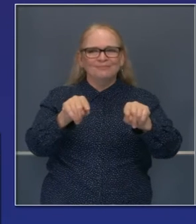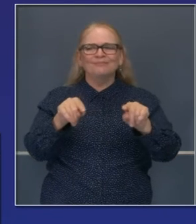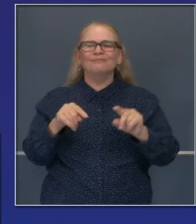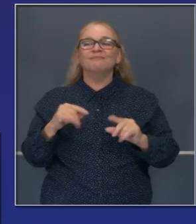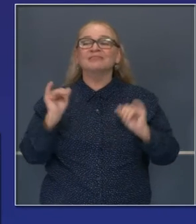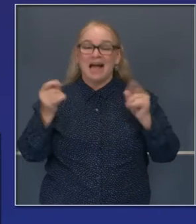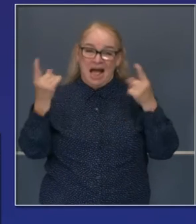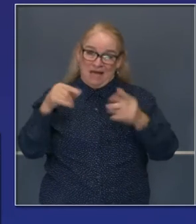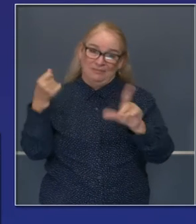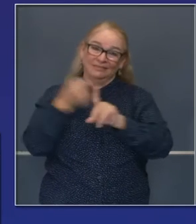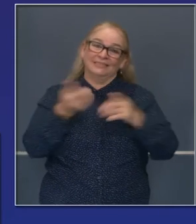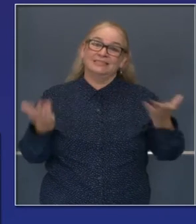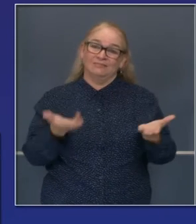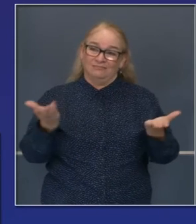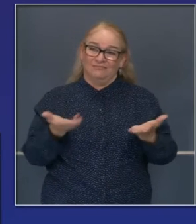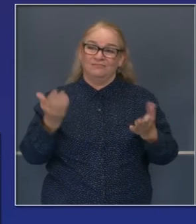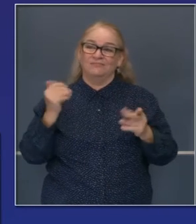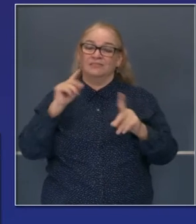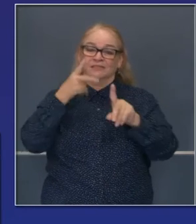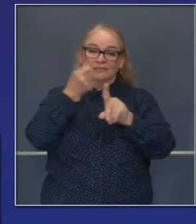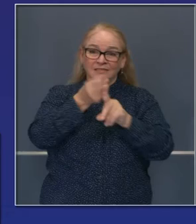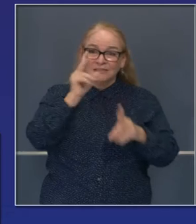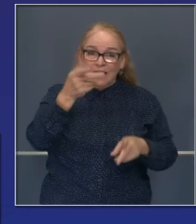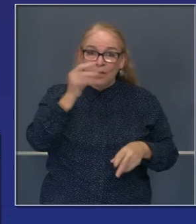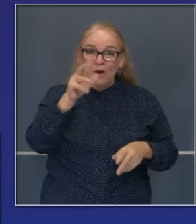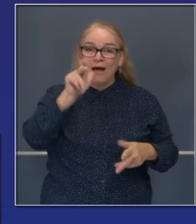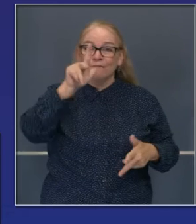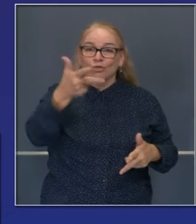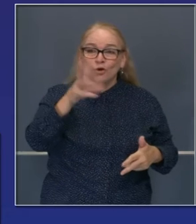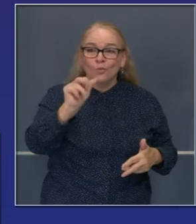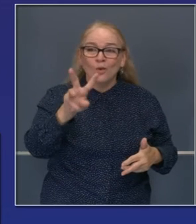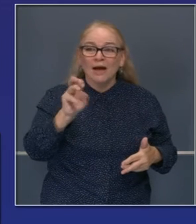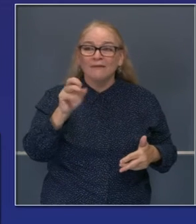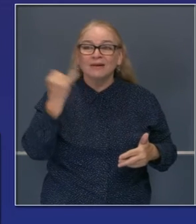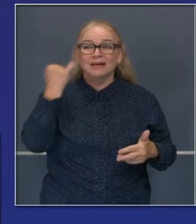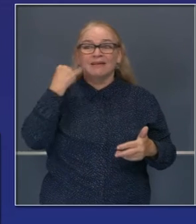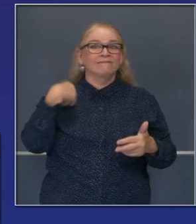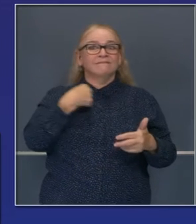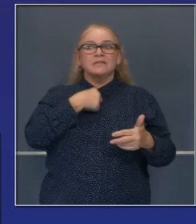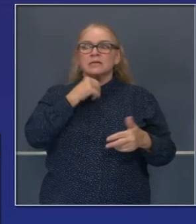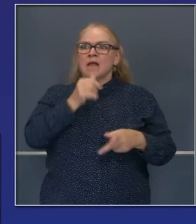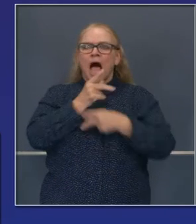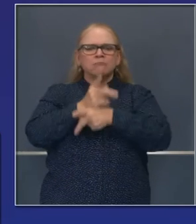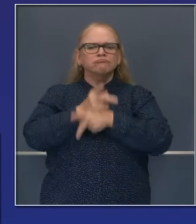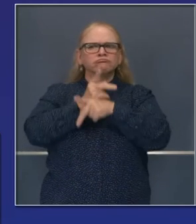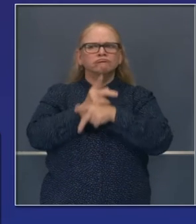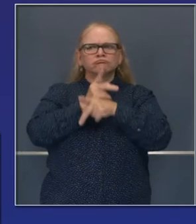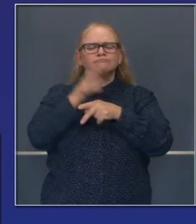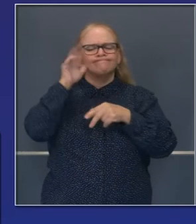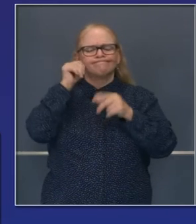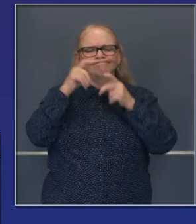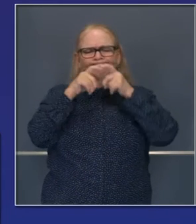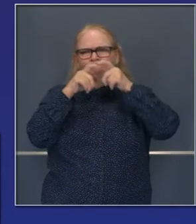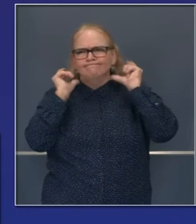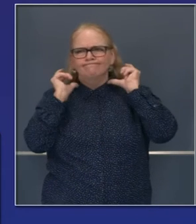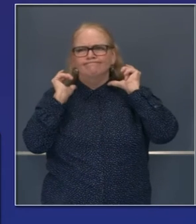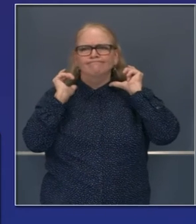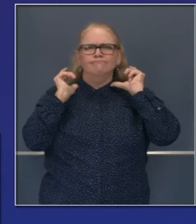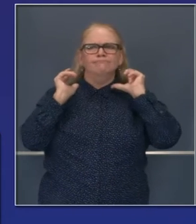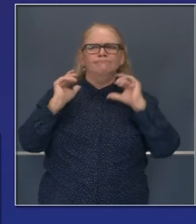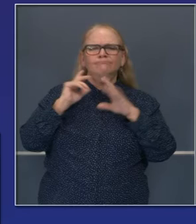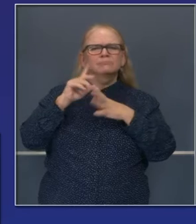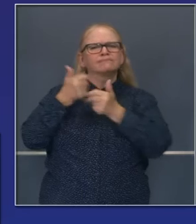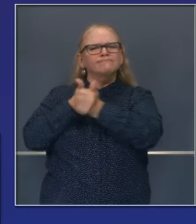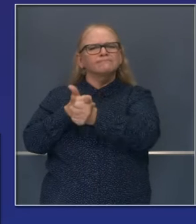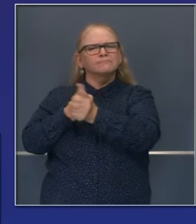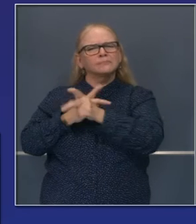suceder si bajamos la guardia aquí, no solo en Estados Unidos, sino por todo el resto del mundo. El prospecto de una